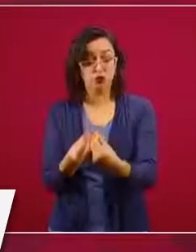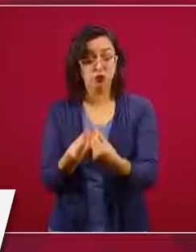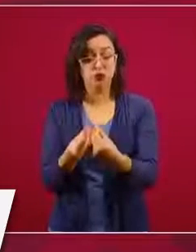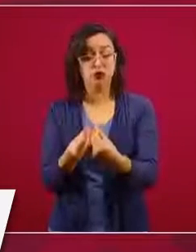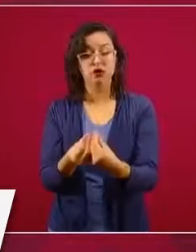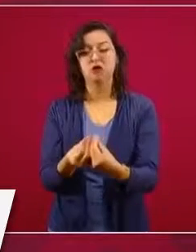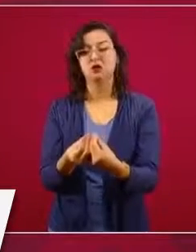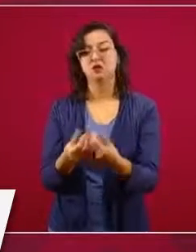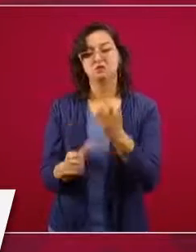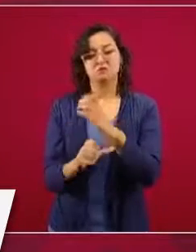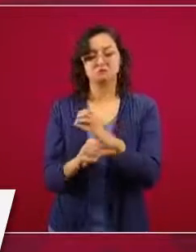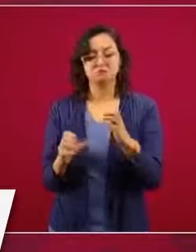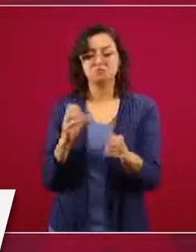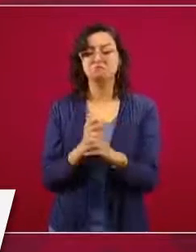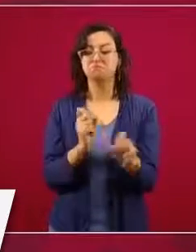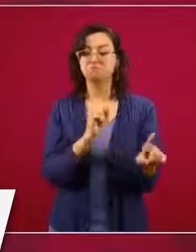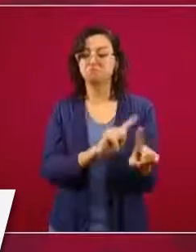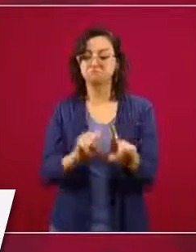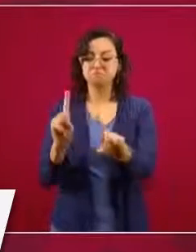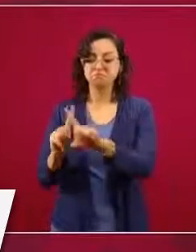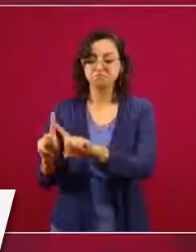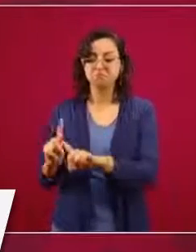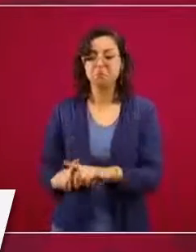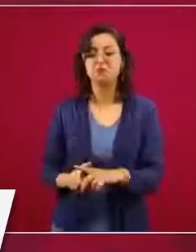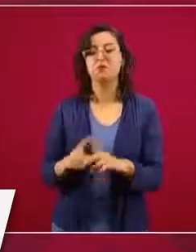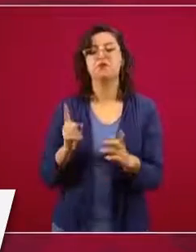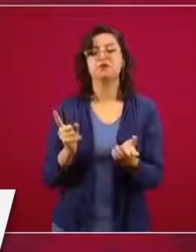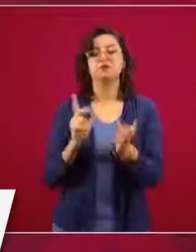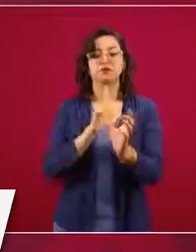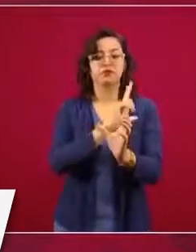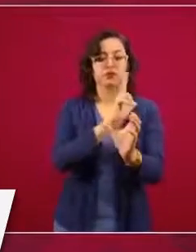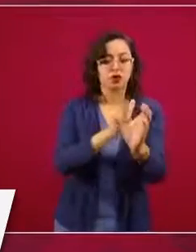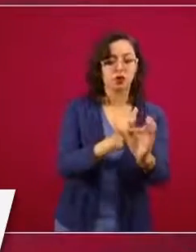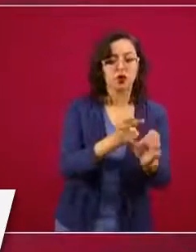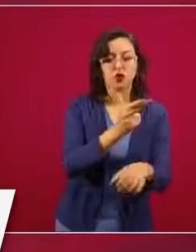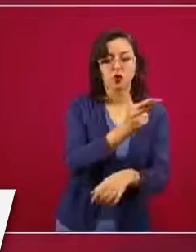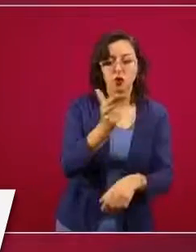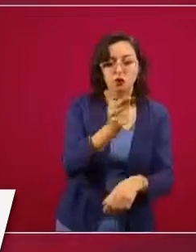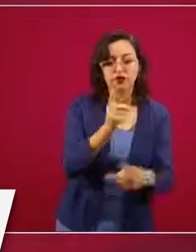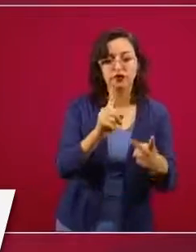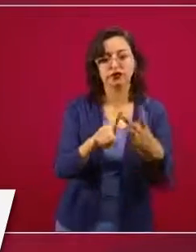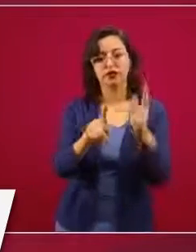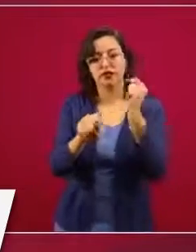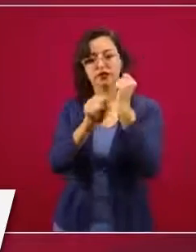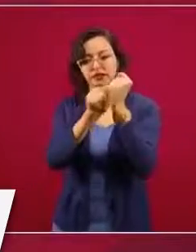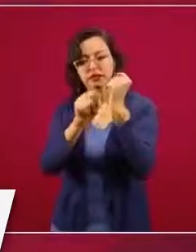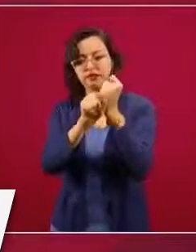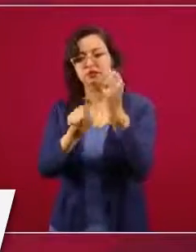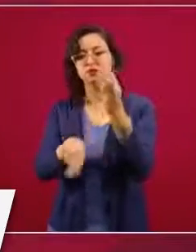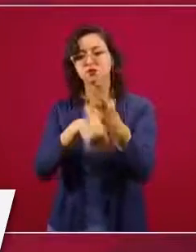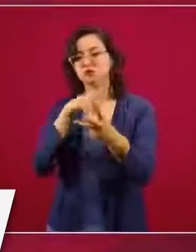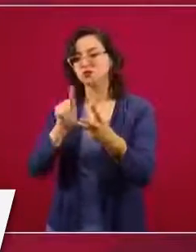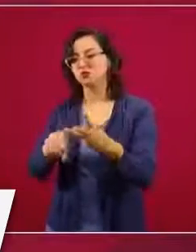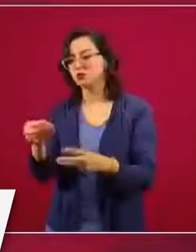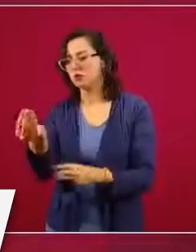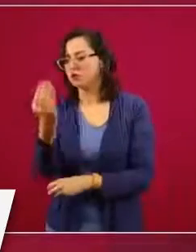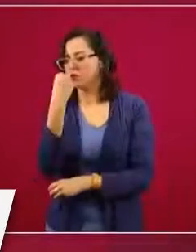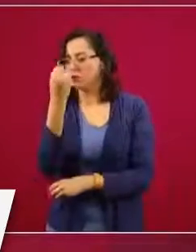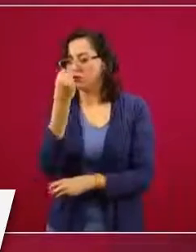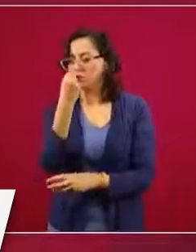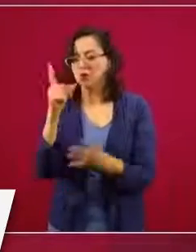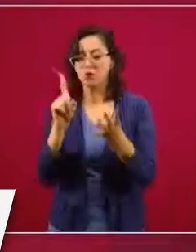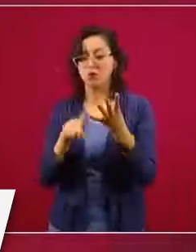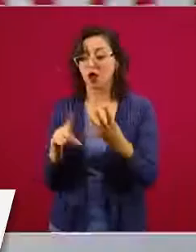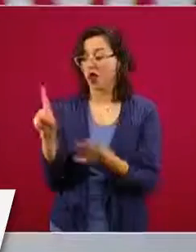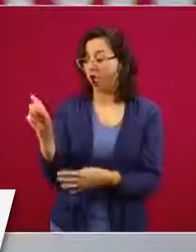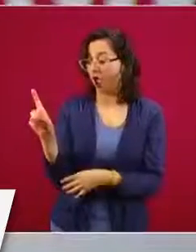brevemente, como es el hospedaje, como es el transporte, como es la alimentación, como es